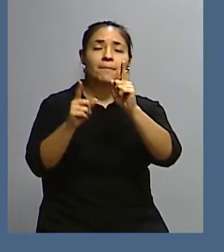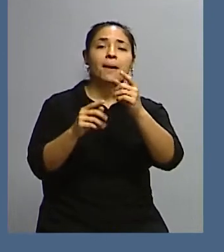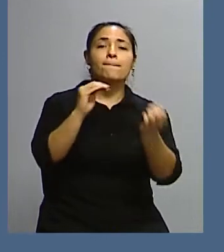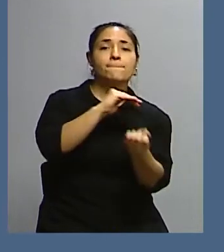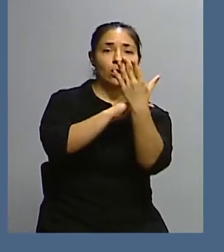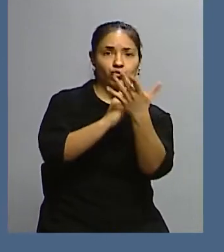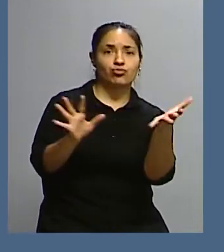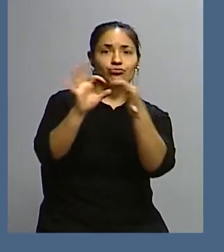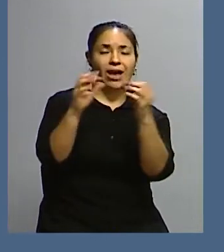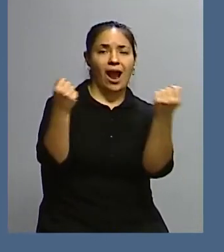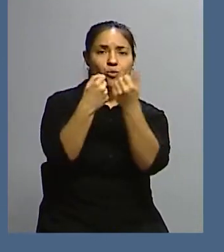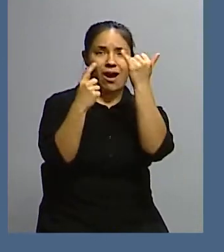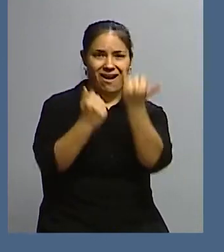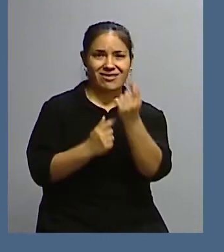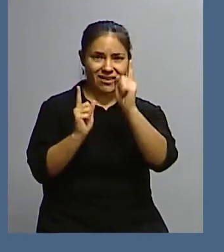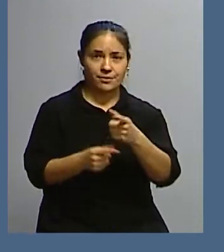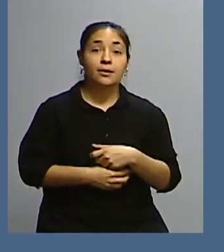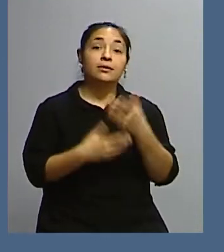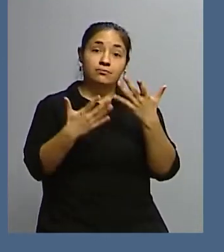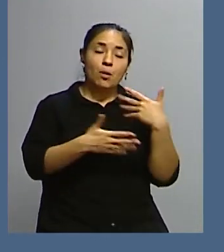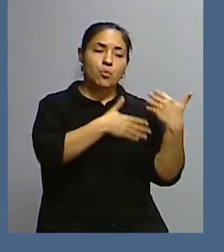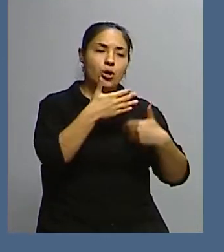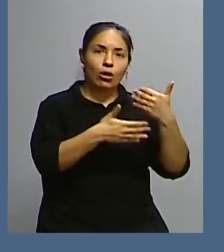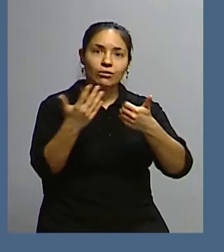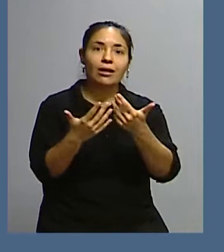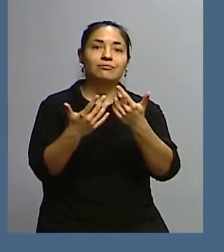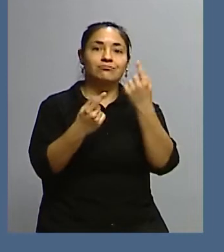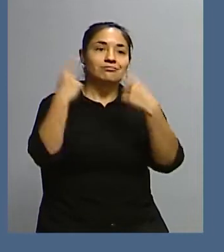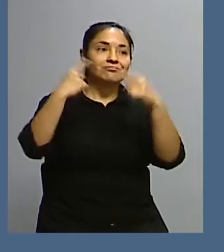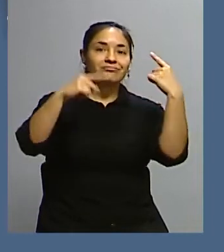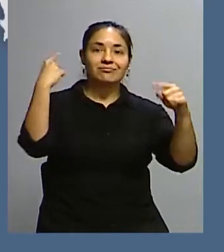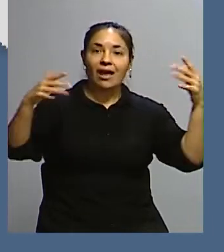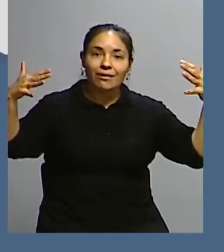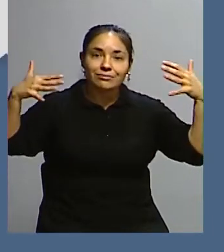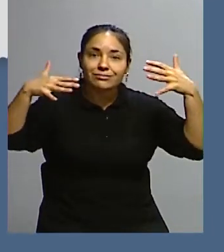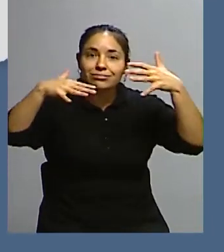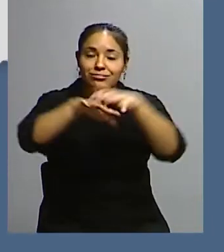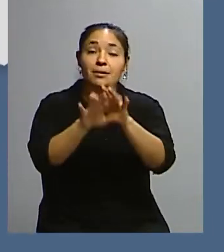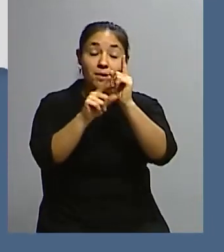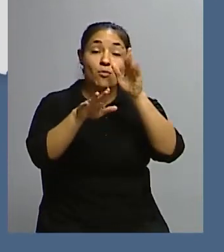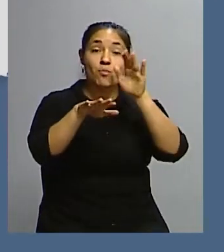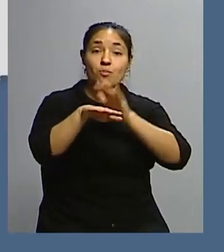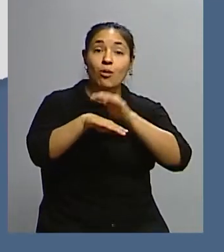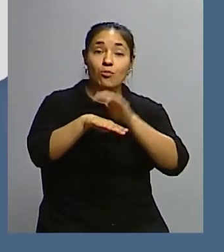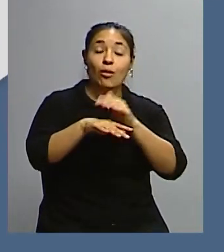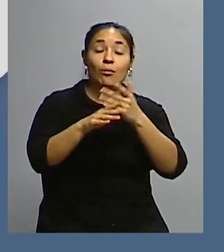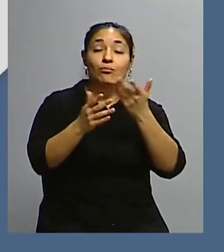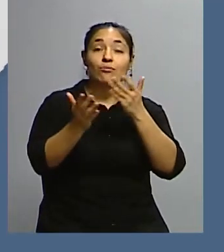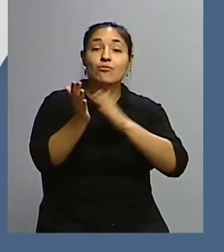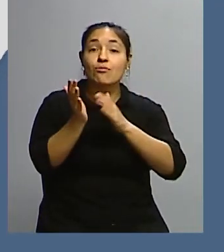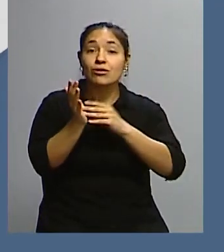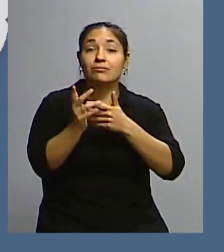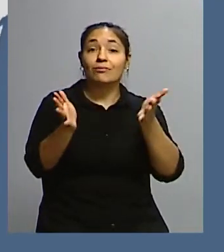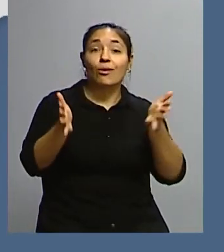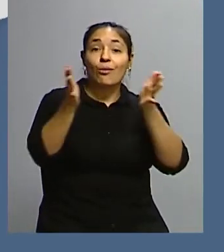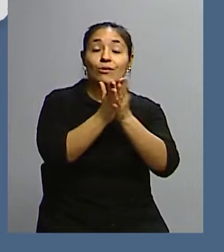tanto, en este proceso de convergencia en la diversidad, que era otra de las propuestas que se analizaba por la Cancillería de Chile,